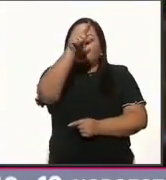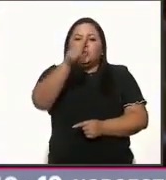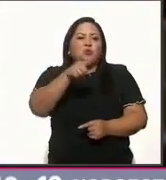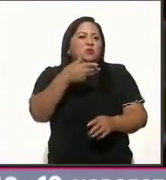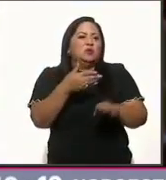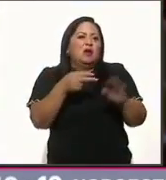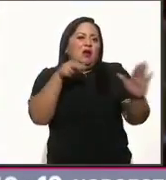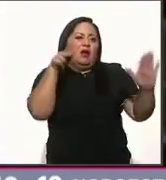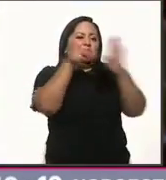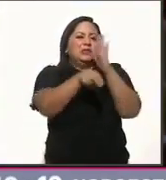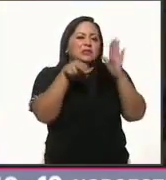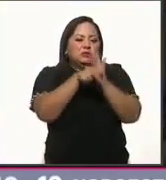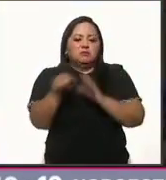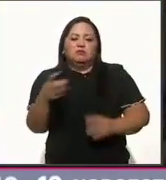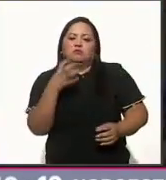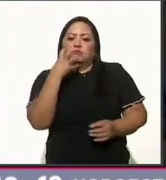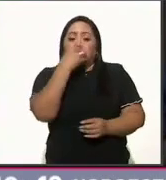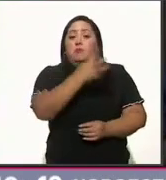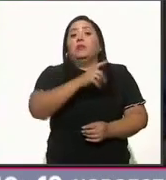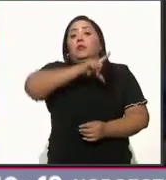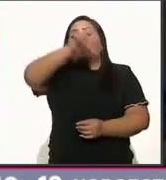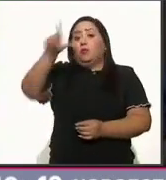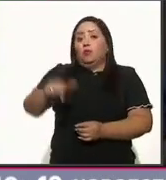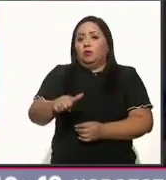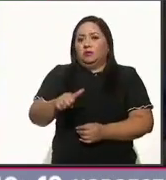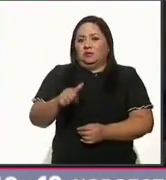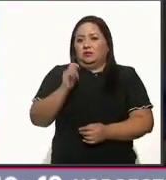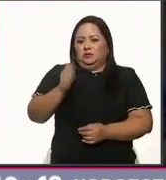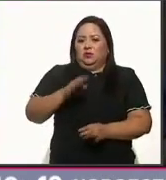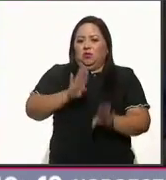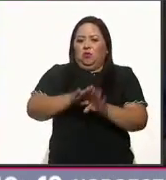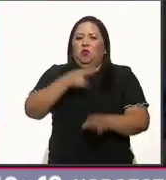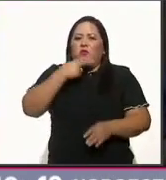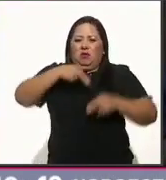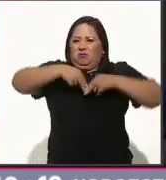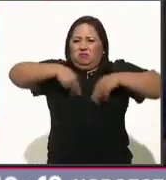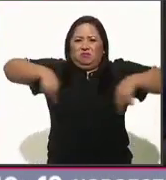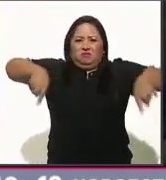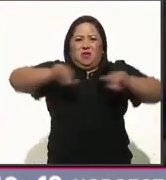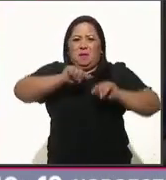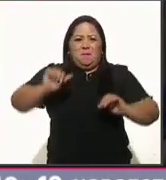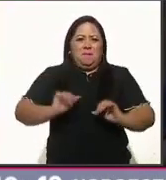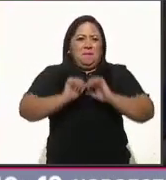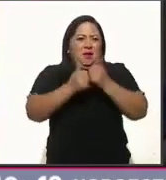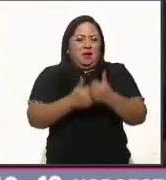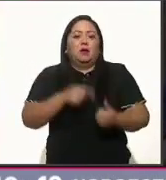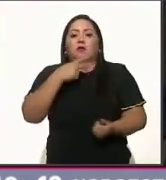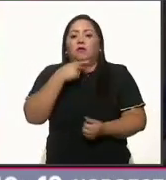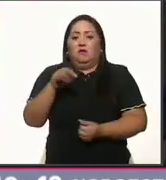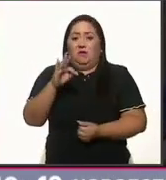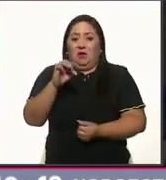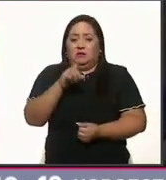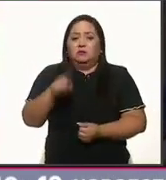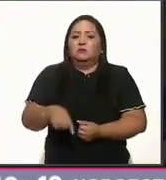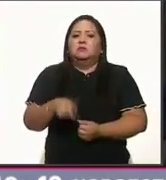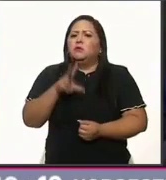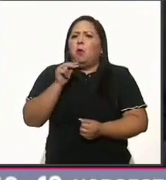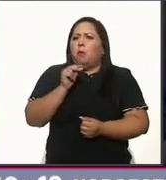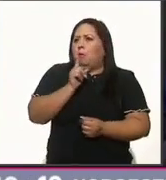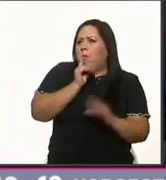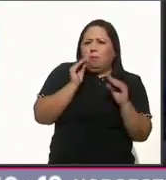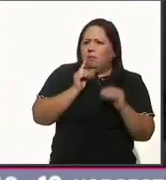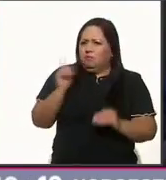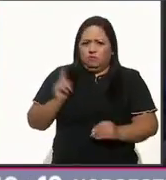asesino! En medio de la defensa de legisladores panistas, Fernández Noroña no se intimidó